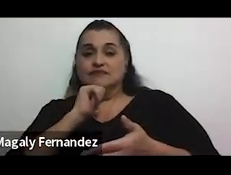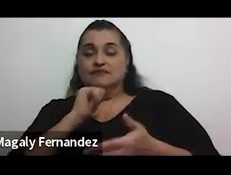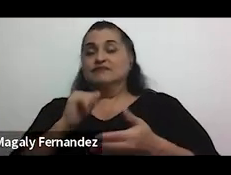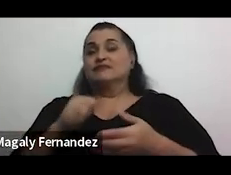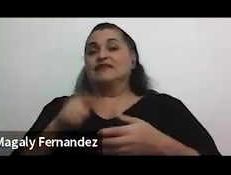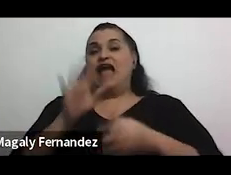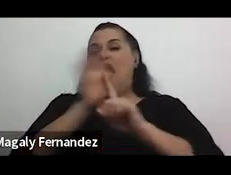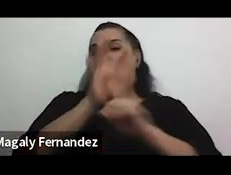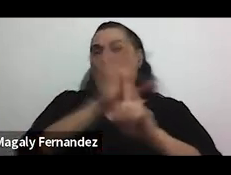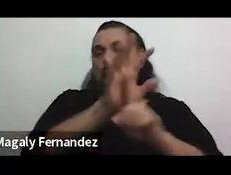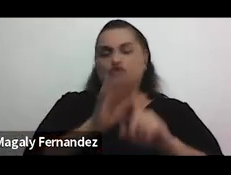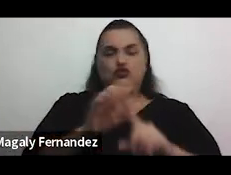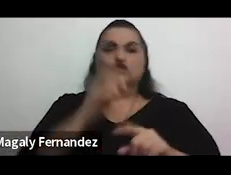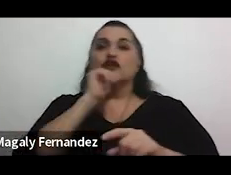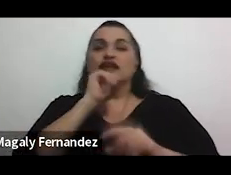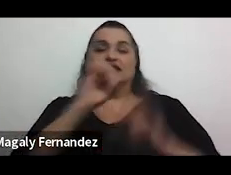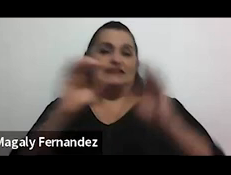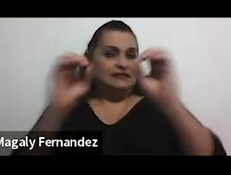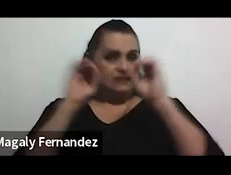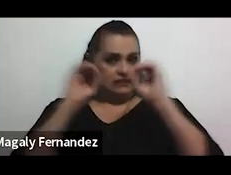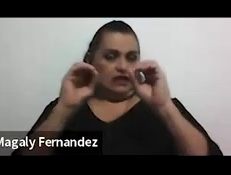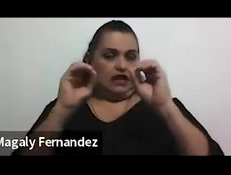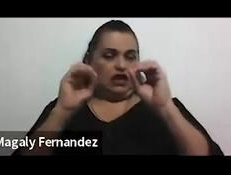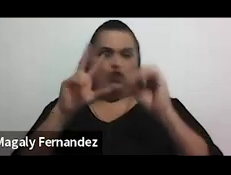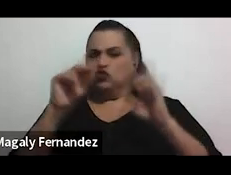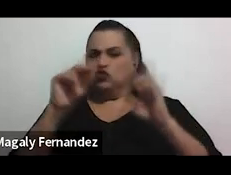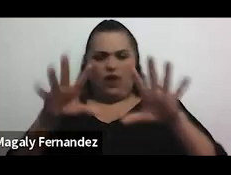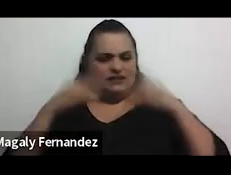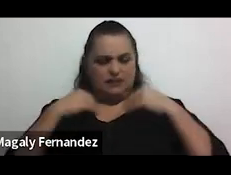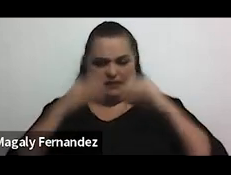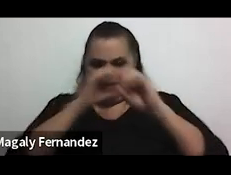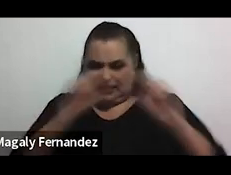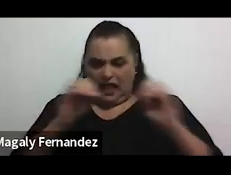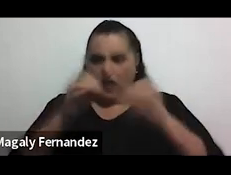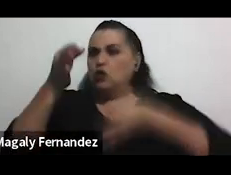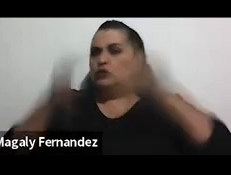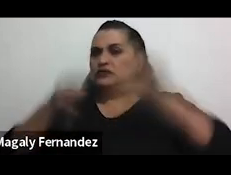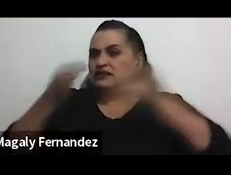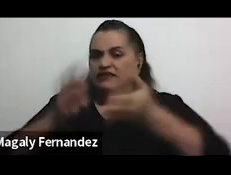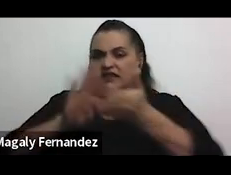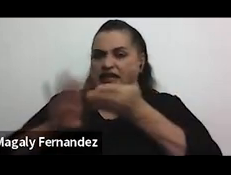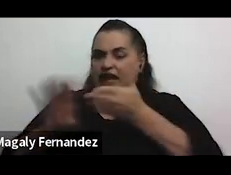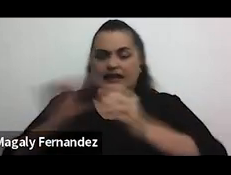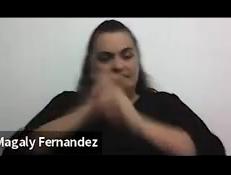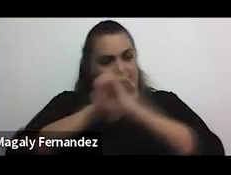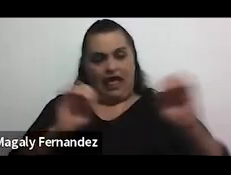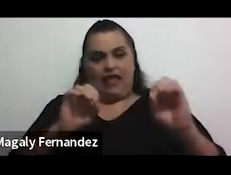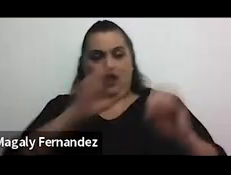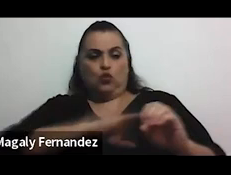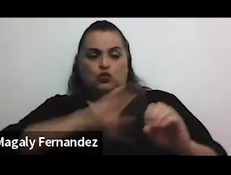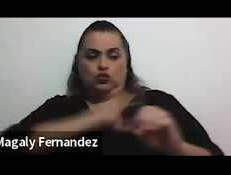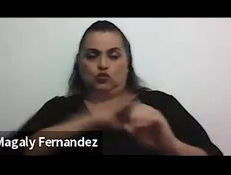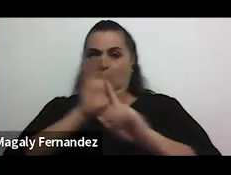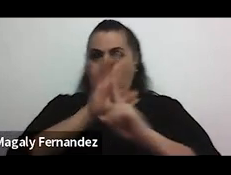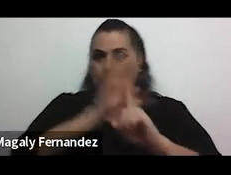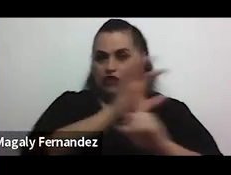crear comunidades y entornos donde no se acepte ni se injustifique el comportamiento acosado donde a veces en algunos momentos